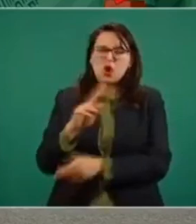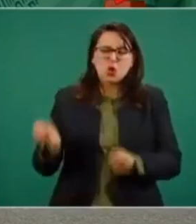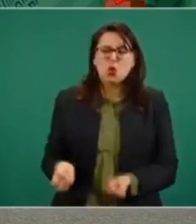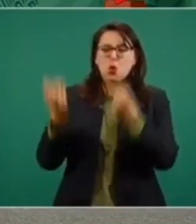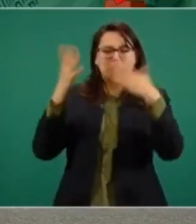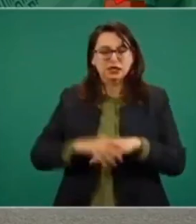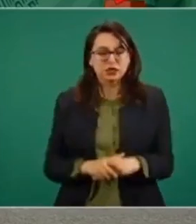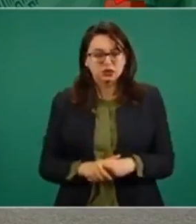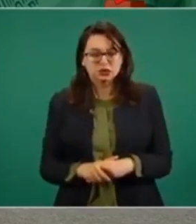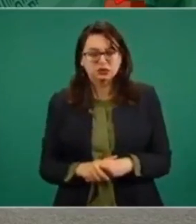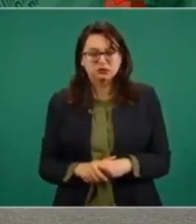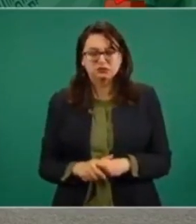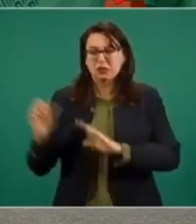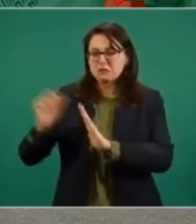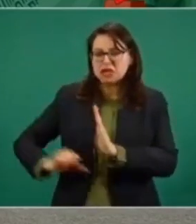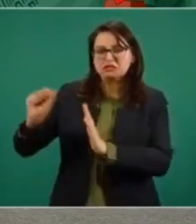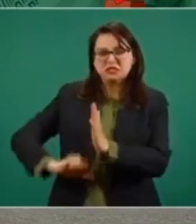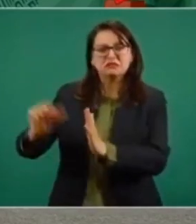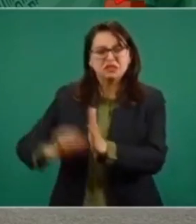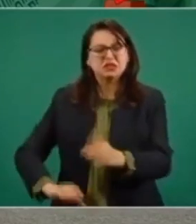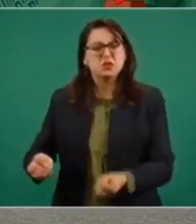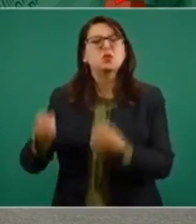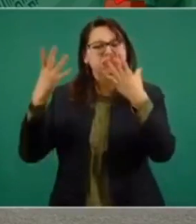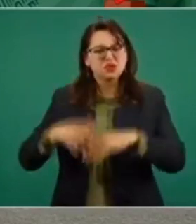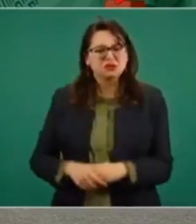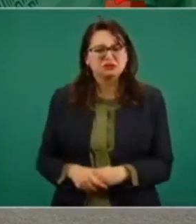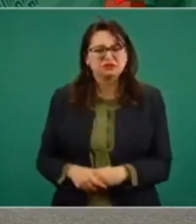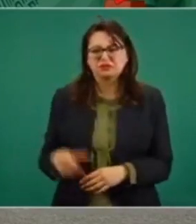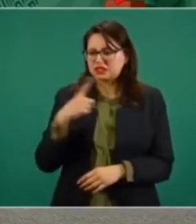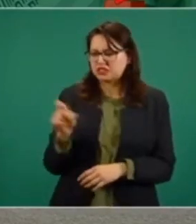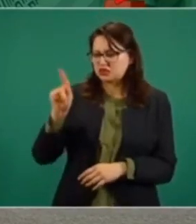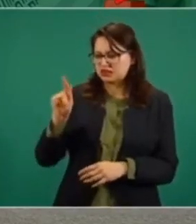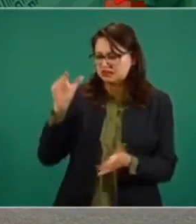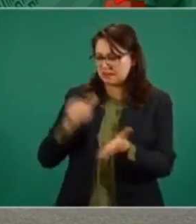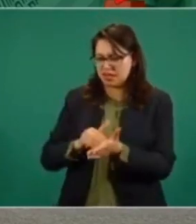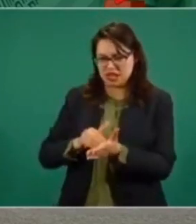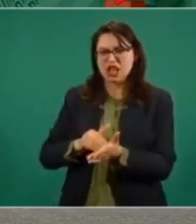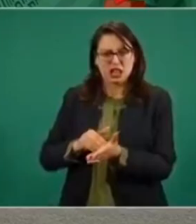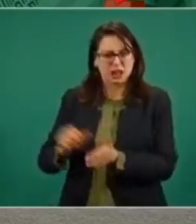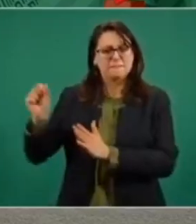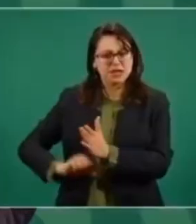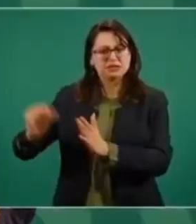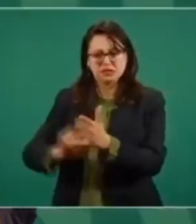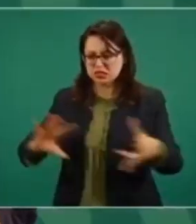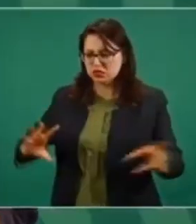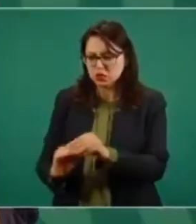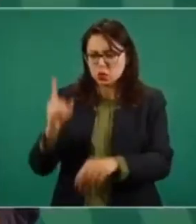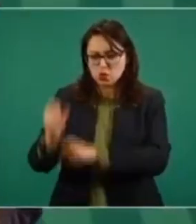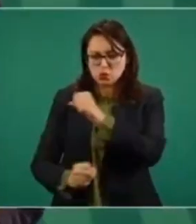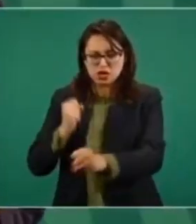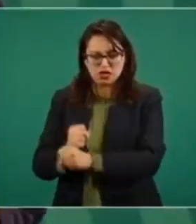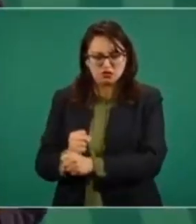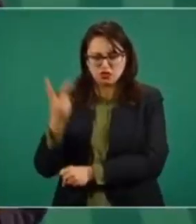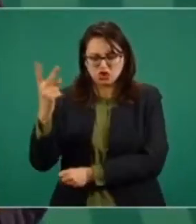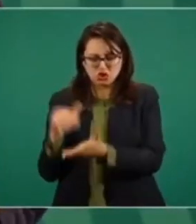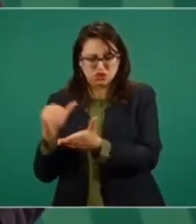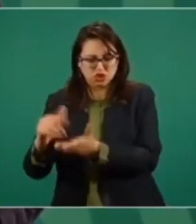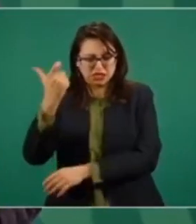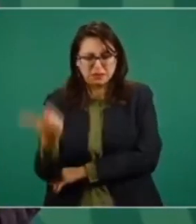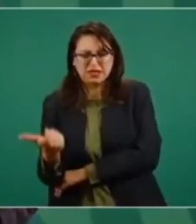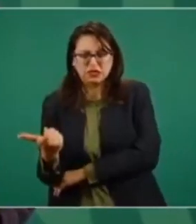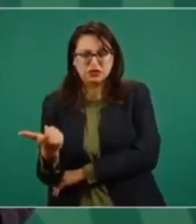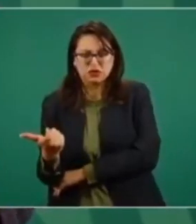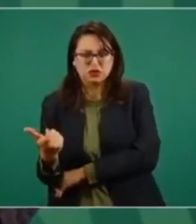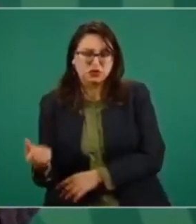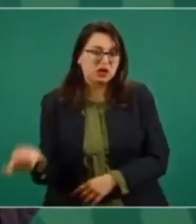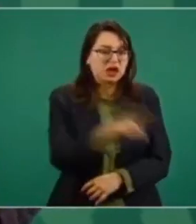Como 150 al mes, ¿cuánto? 170 al mes. Entonces, al año ¿cuánto es? Como dos millones, pero